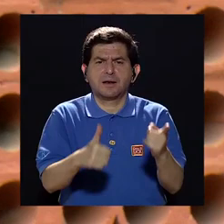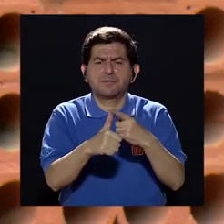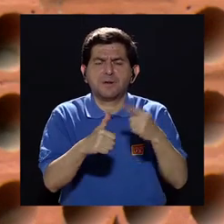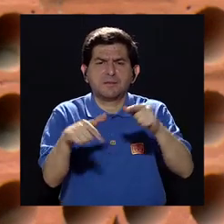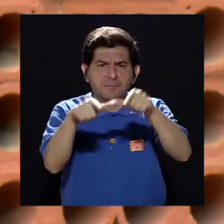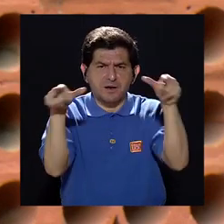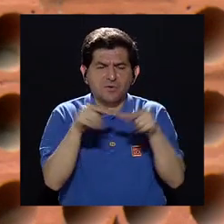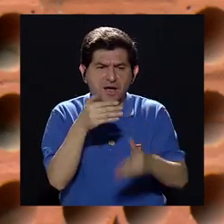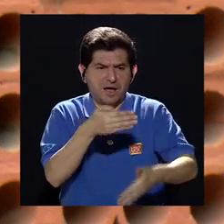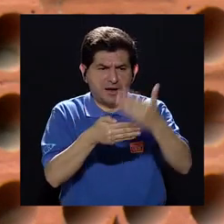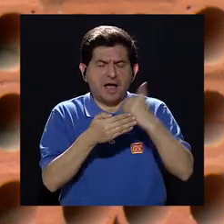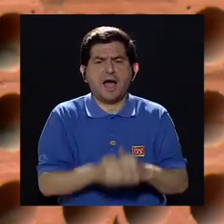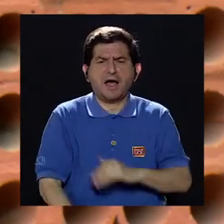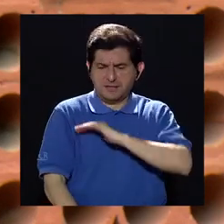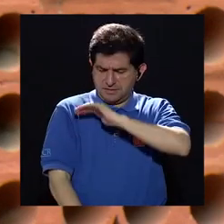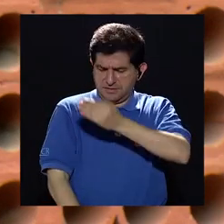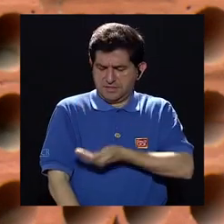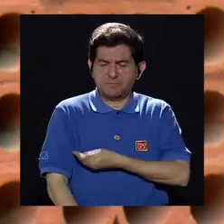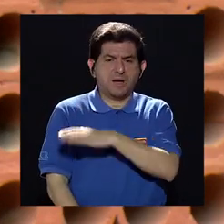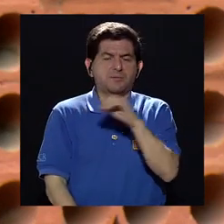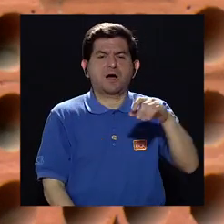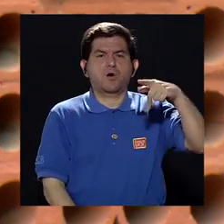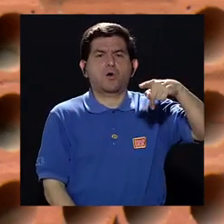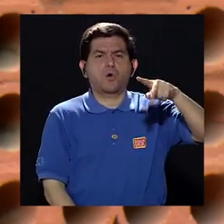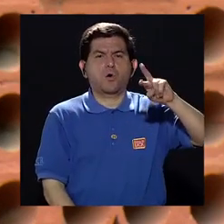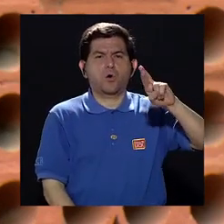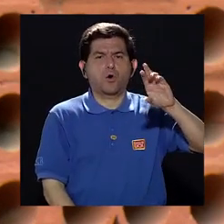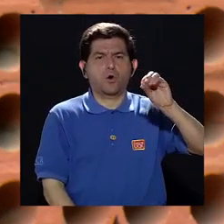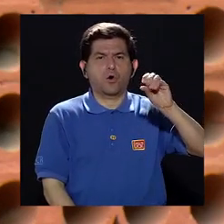primer lugar antes de mama, antes de próstata.